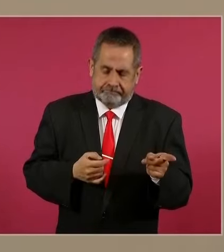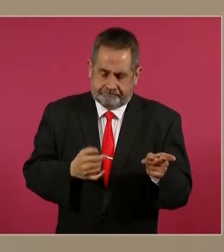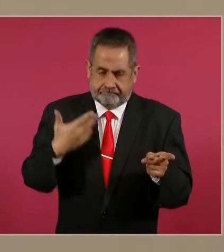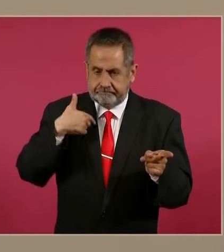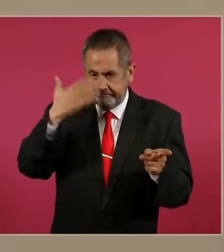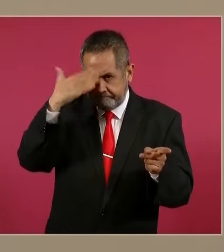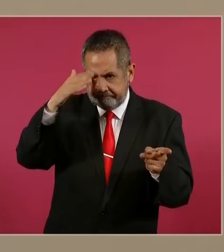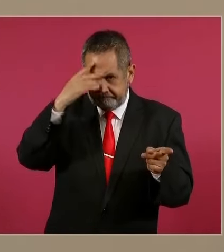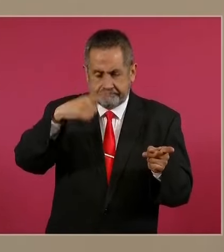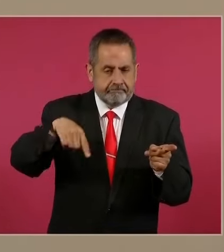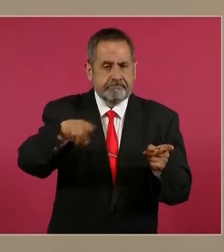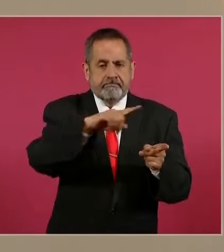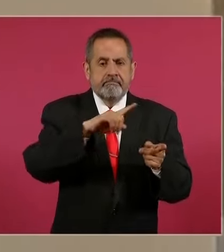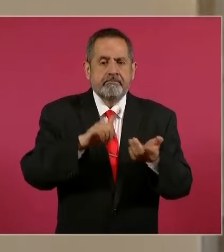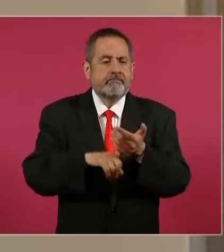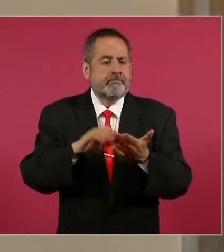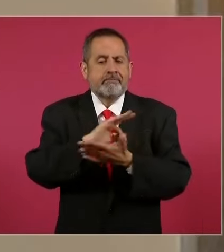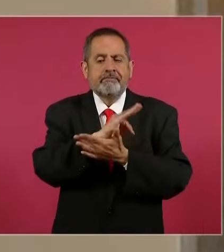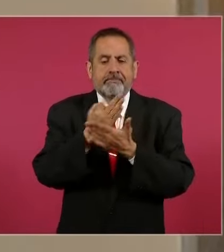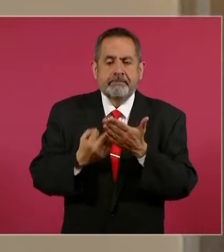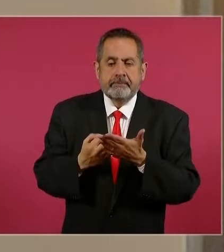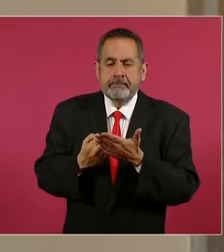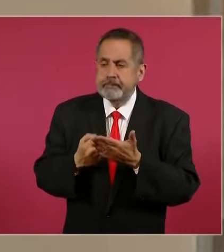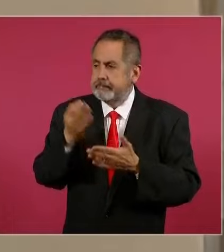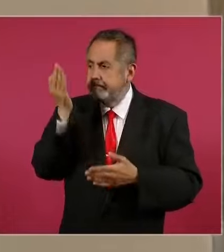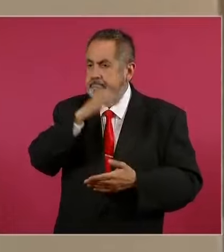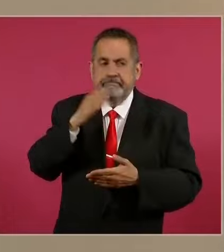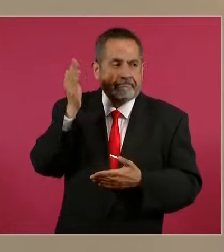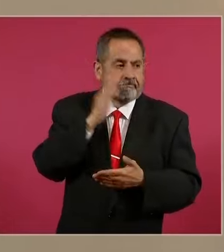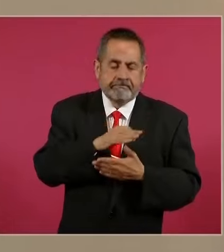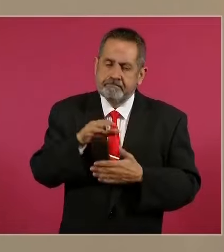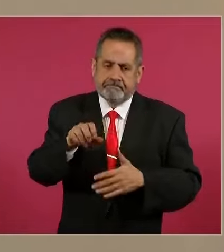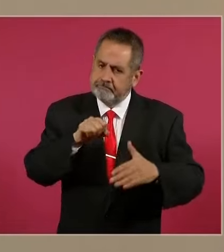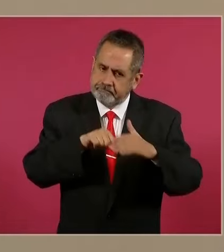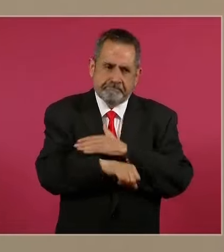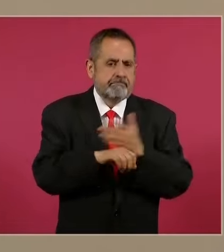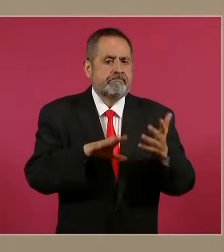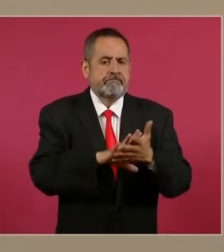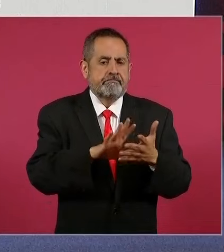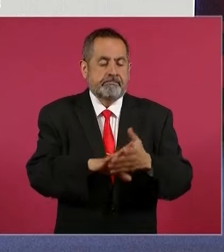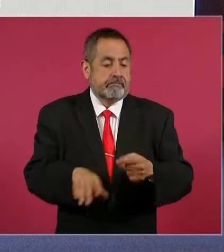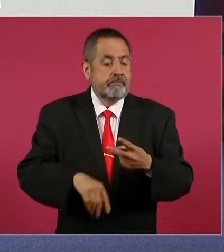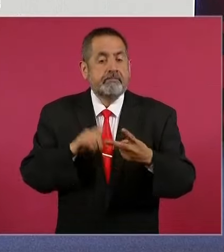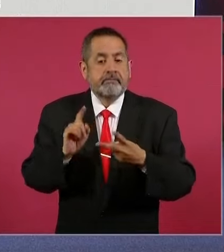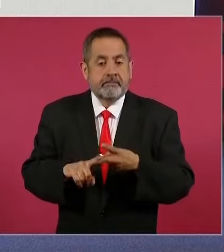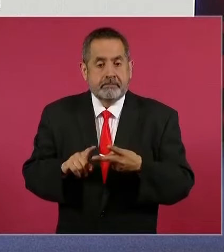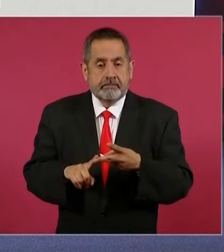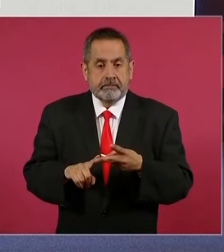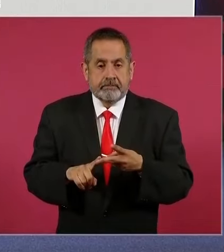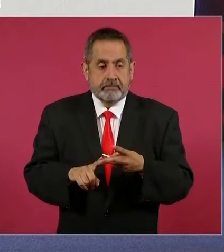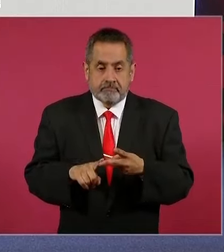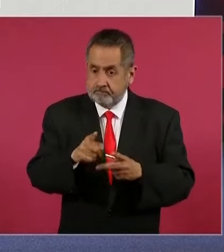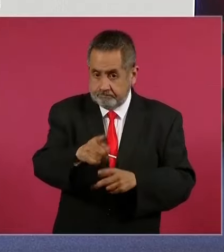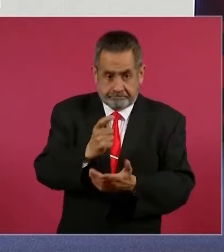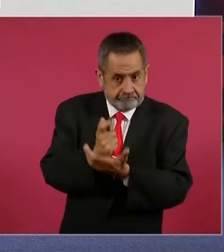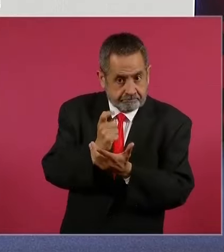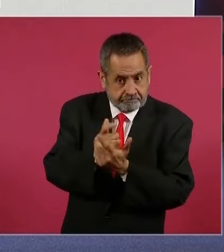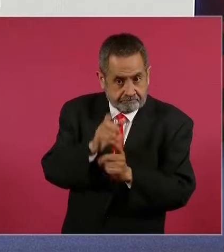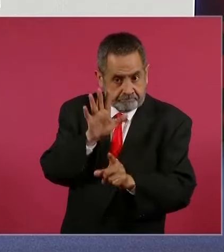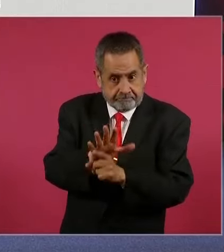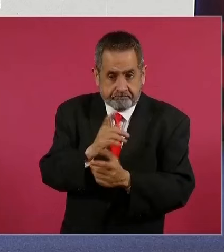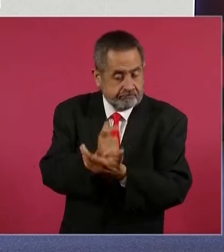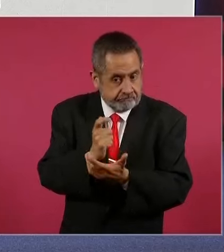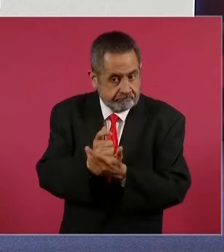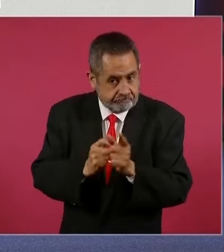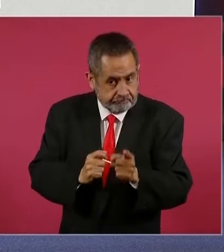hoy conocidas famosas factureras. También se incorpora el delito de extorsión, la